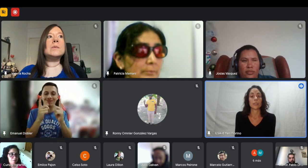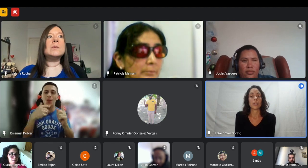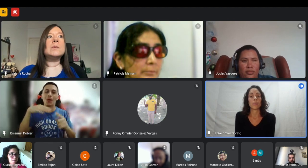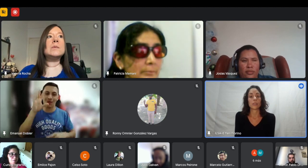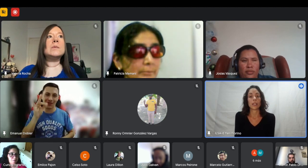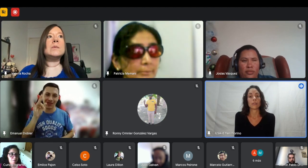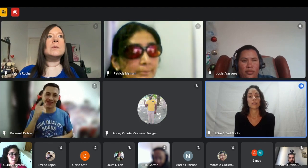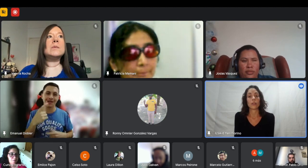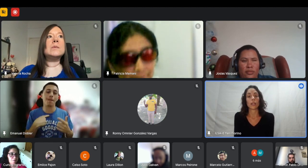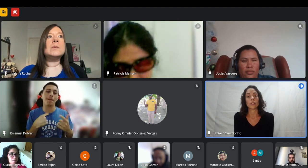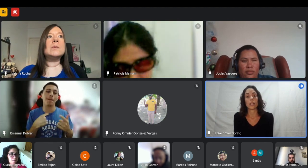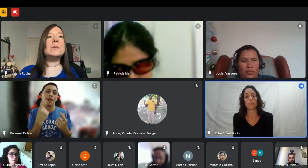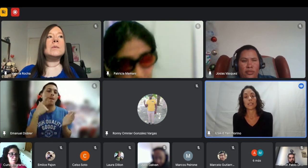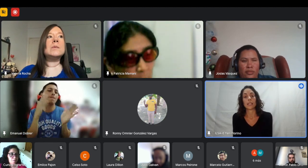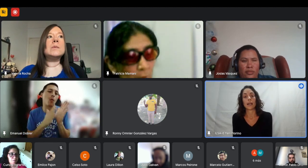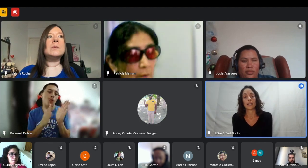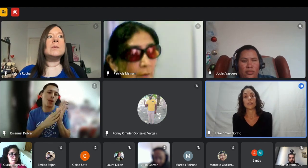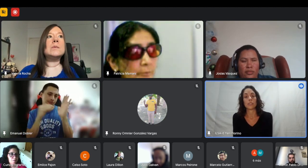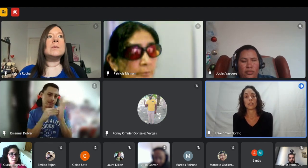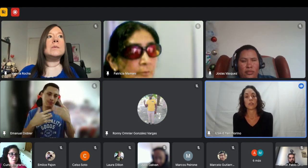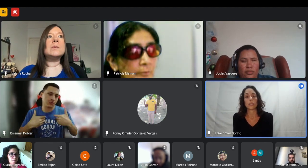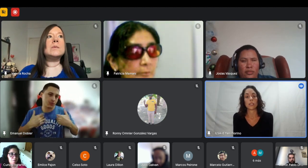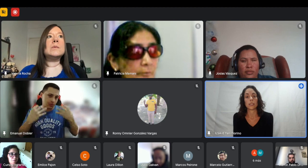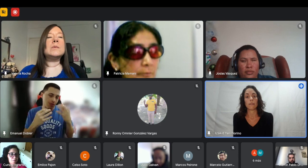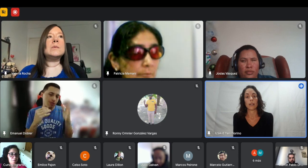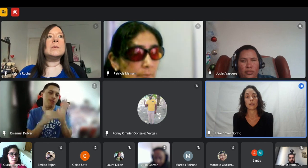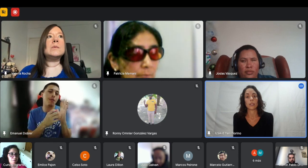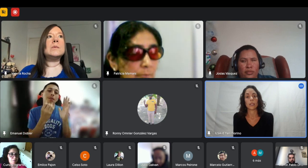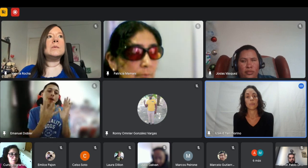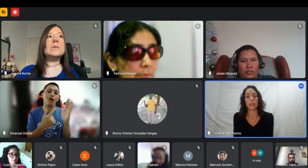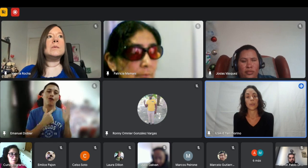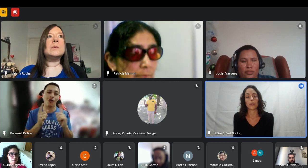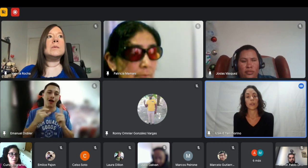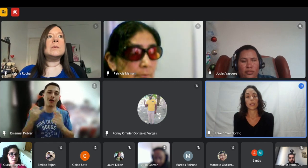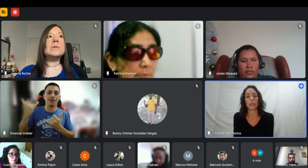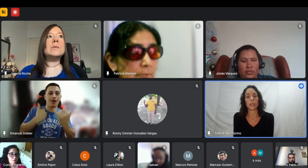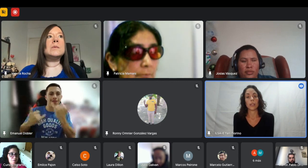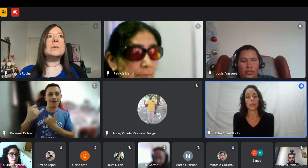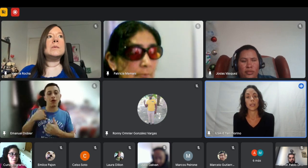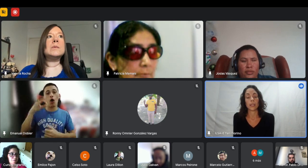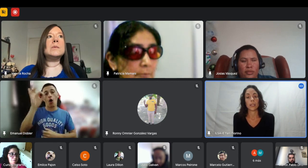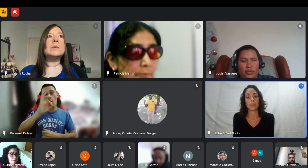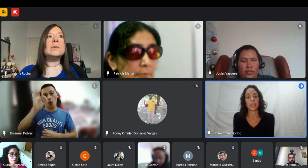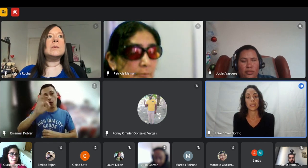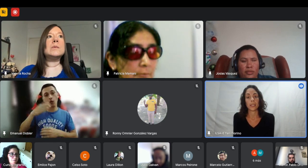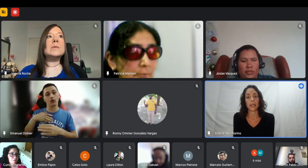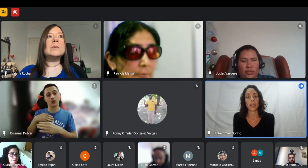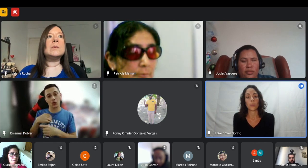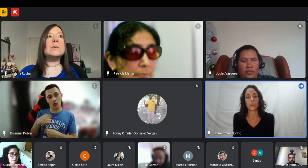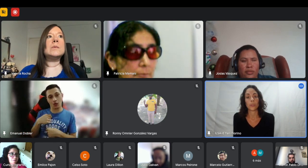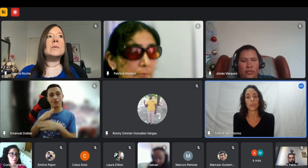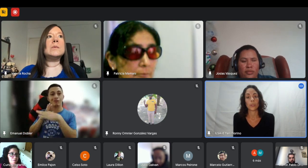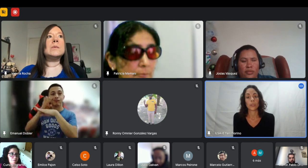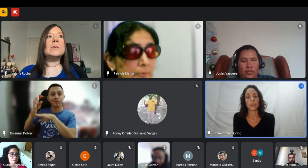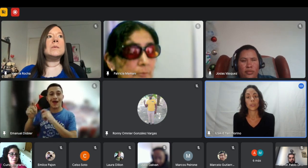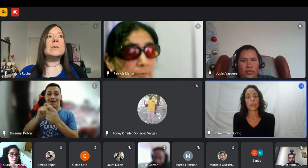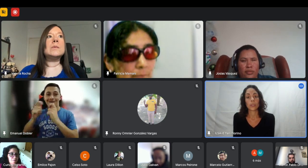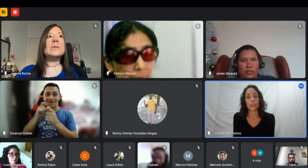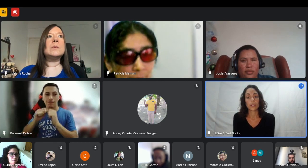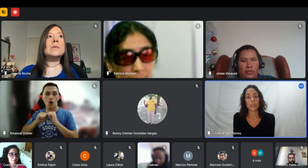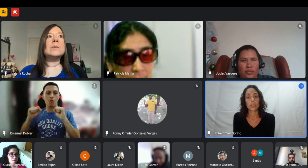ser una persona sorda con discapacidad es difícil conseguir trabajo pero bueno depende de cada uno